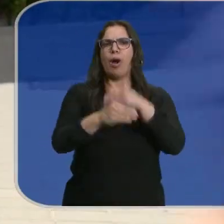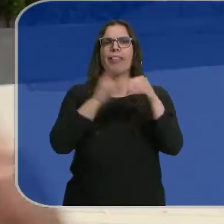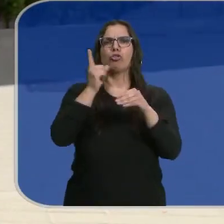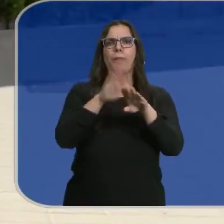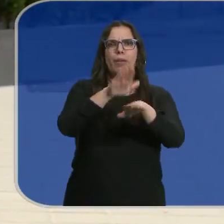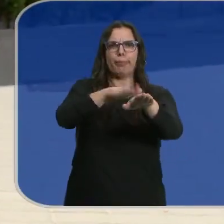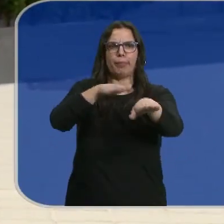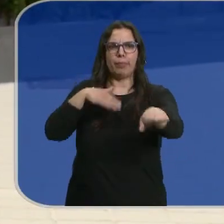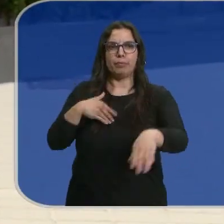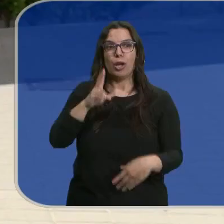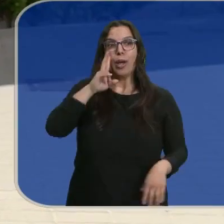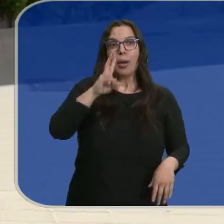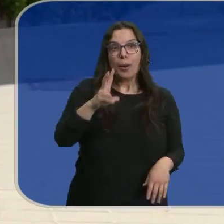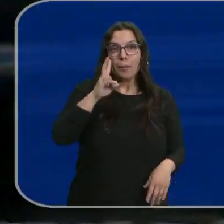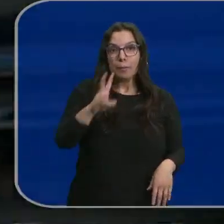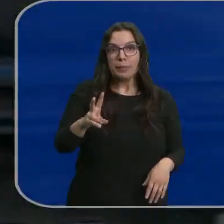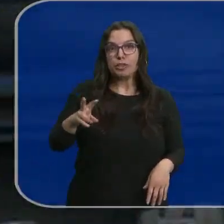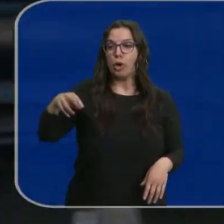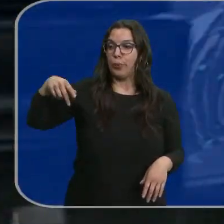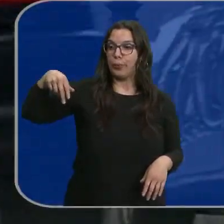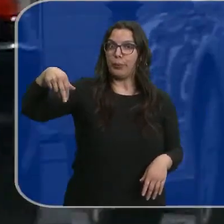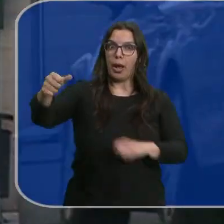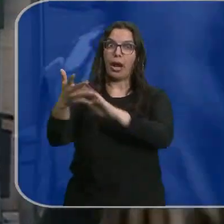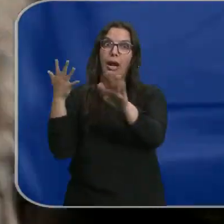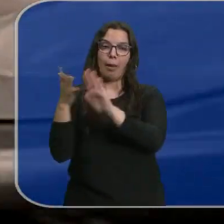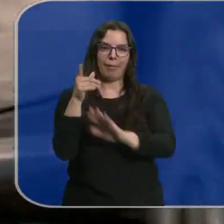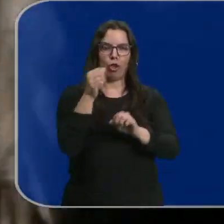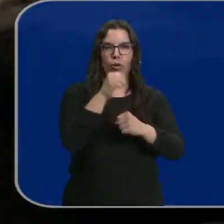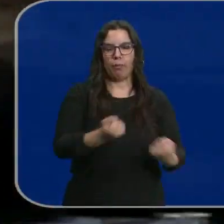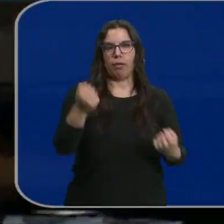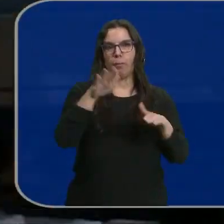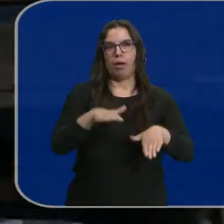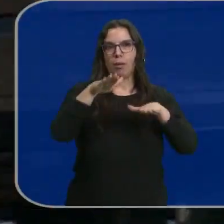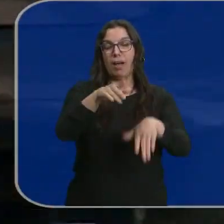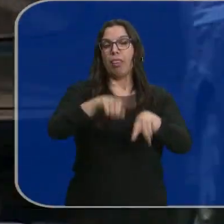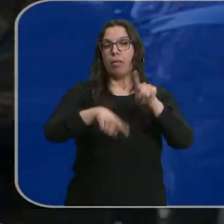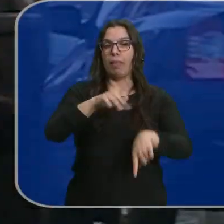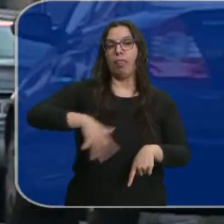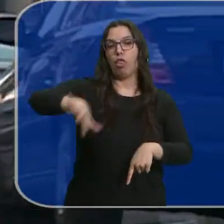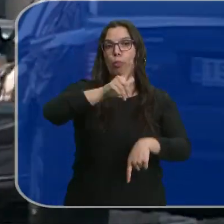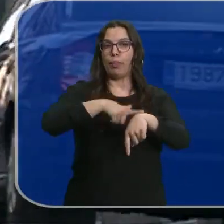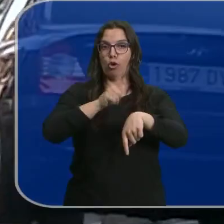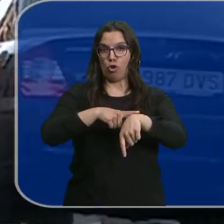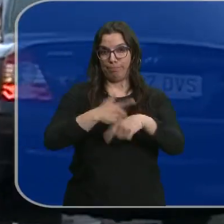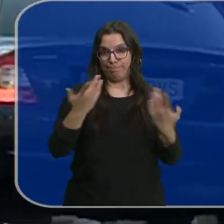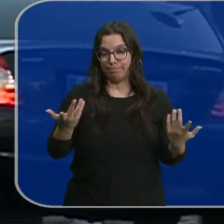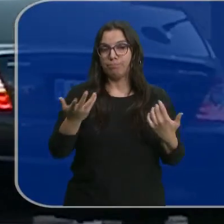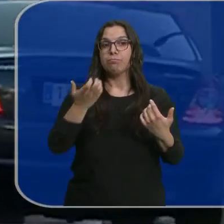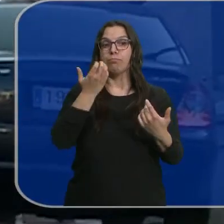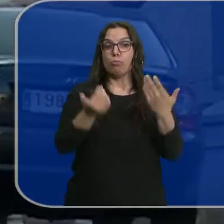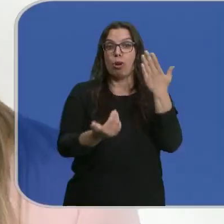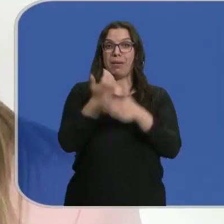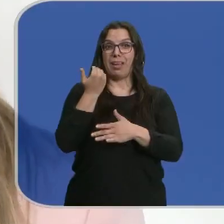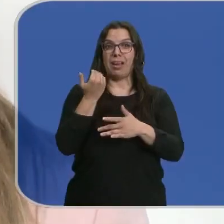atascos. He visto viejos que andan más deprisa que los coches. Influye por dónde circulemos y a qué hora lo hagamos. A primera hora de la mañana cuando se